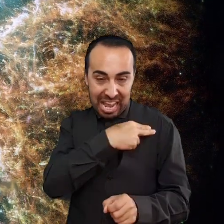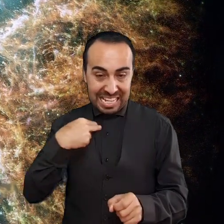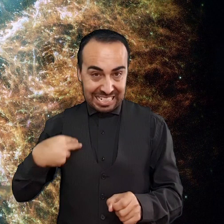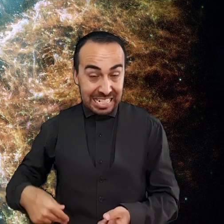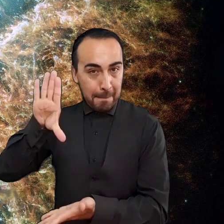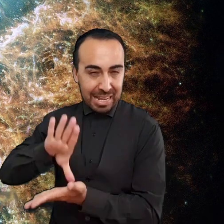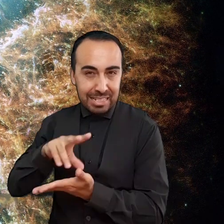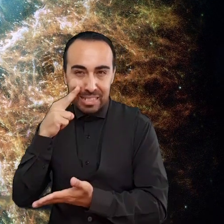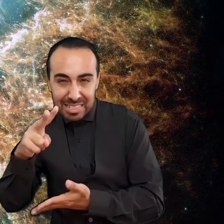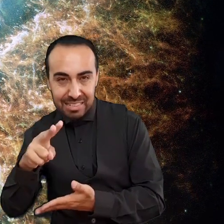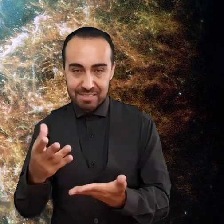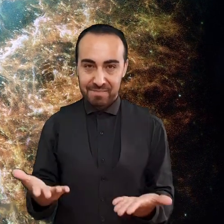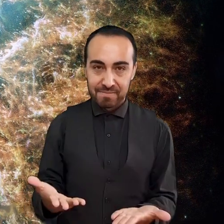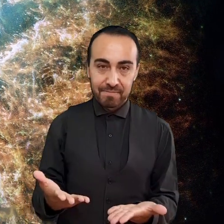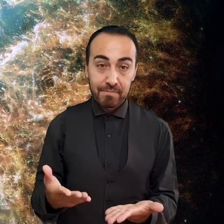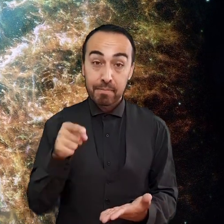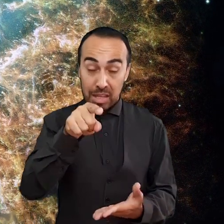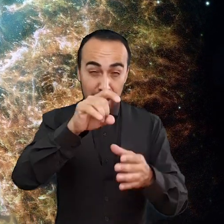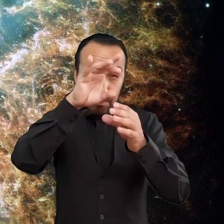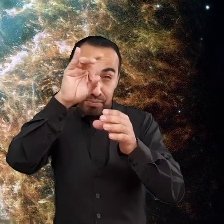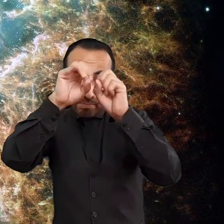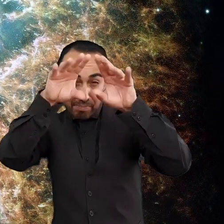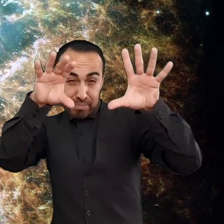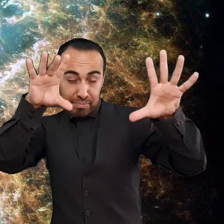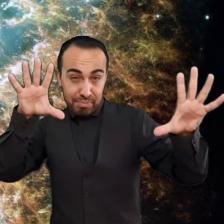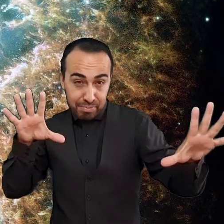fue visible durante dos años antes de desvanecerse.